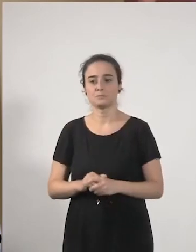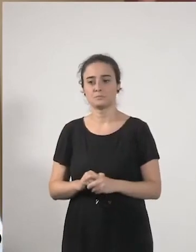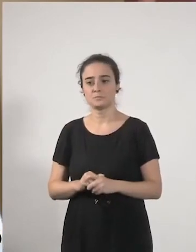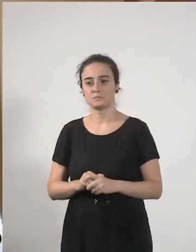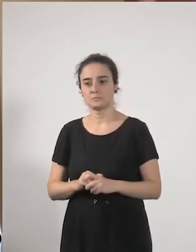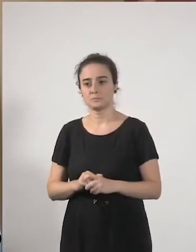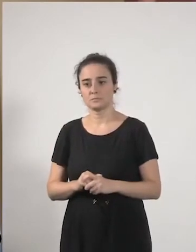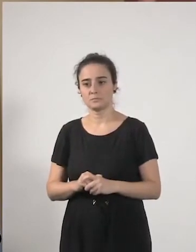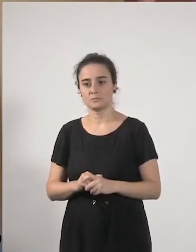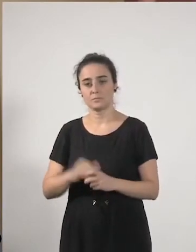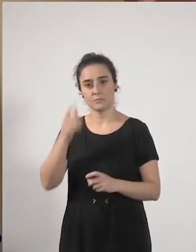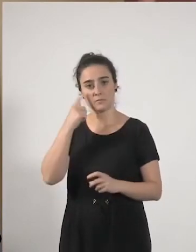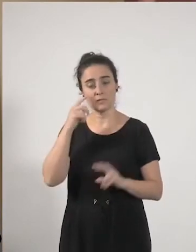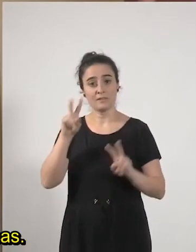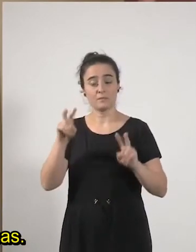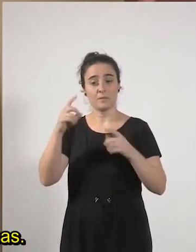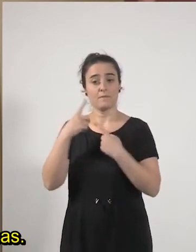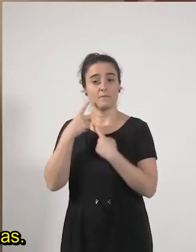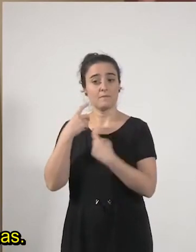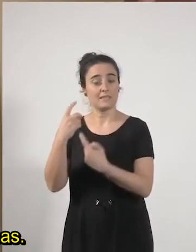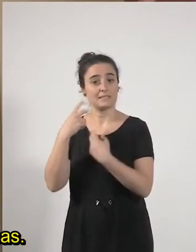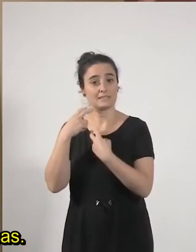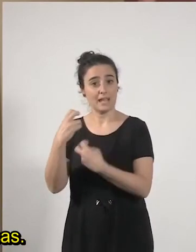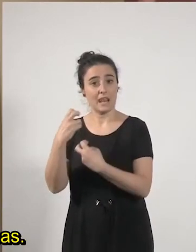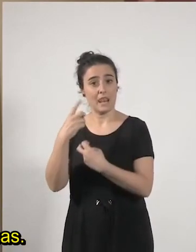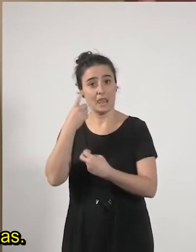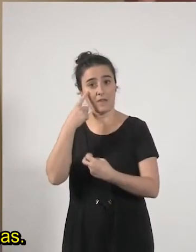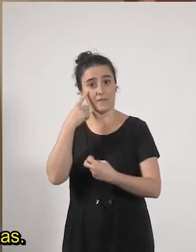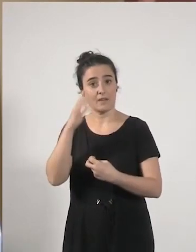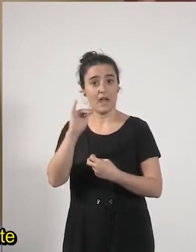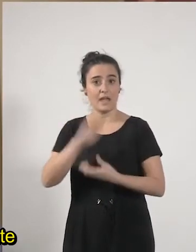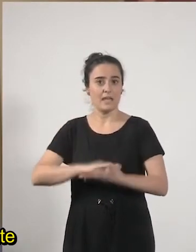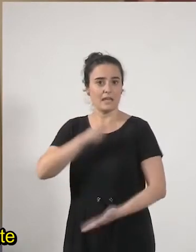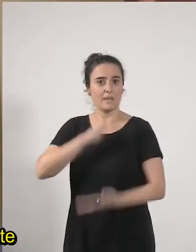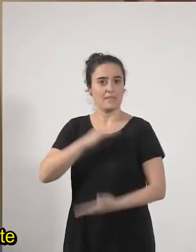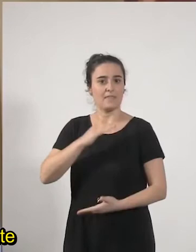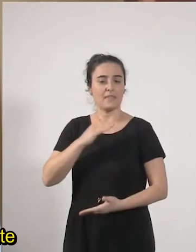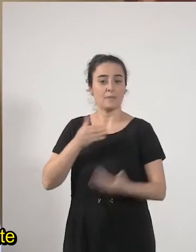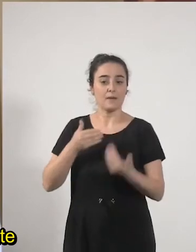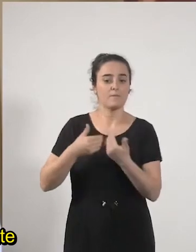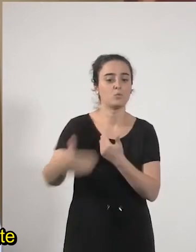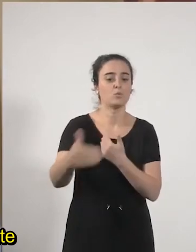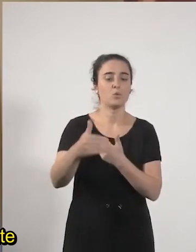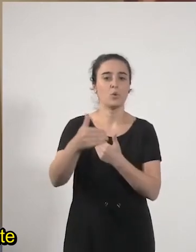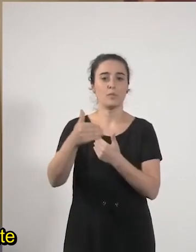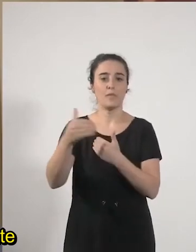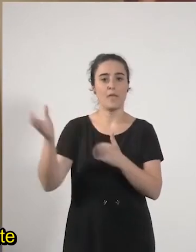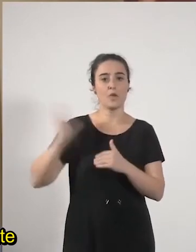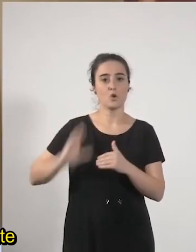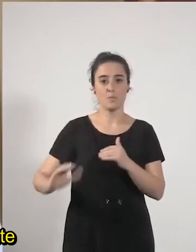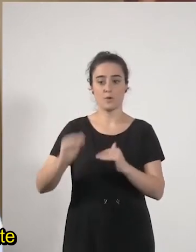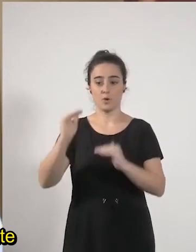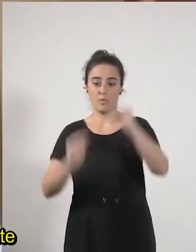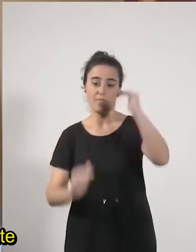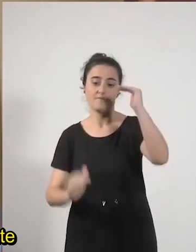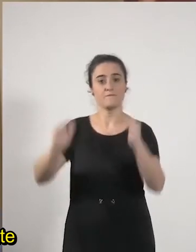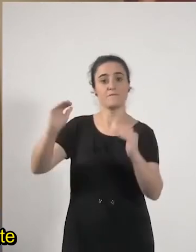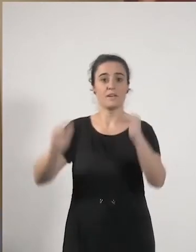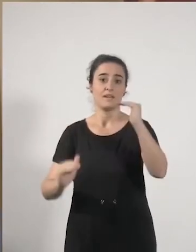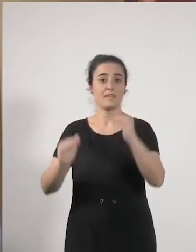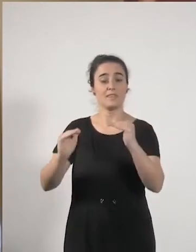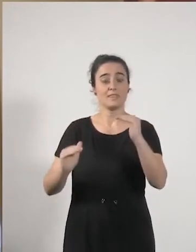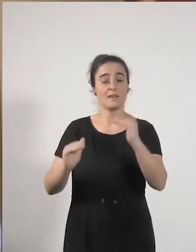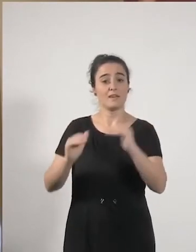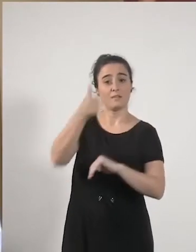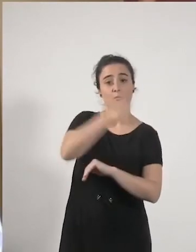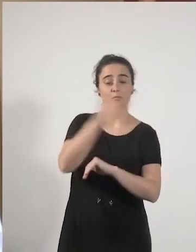fiscales para mitigar el futuro incremento en las brechas de género económicas y nos preguntan muy muy expresamente